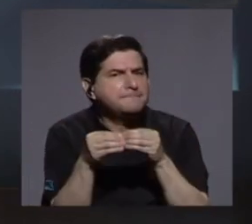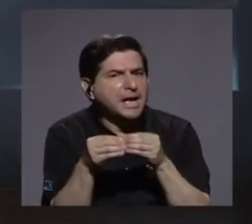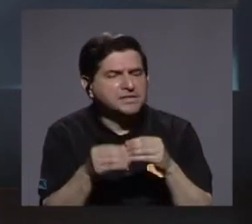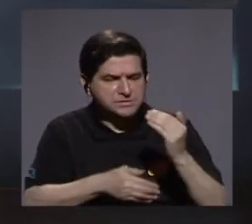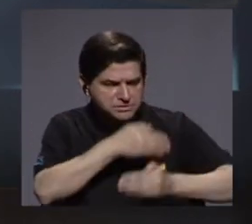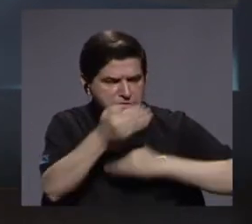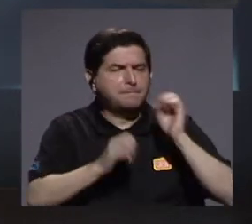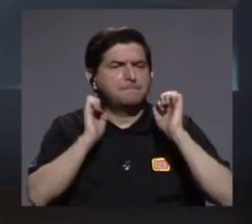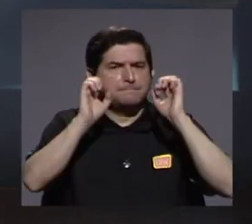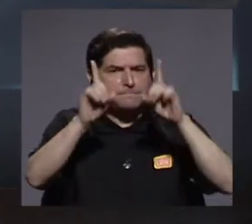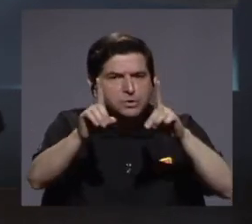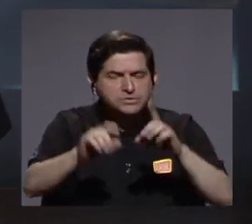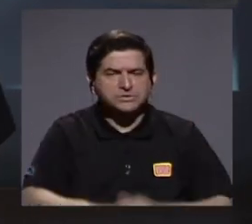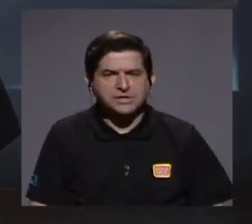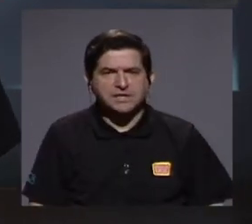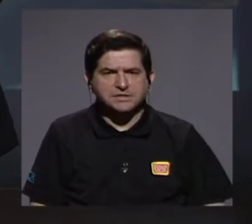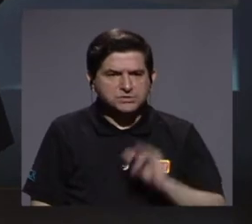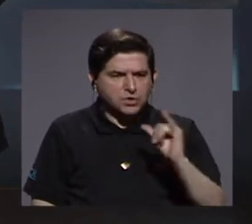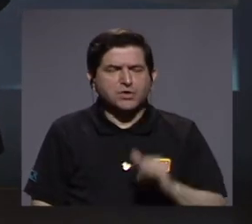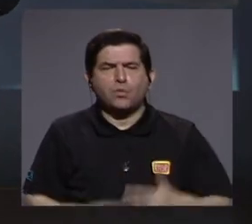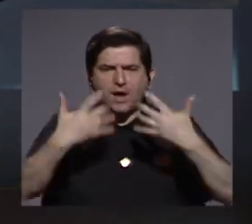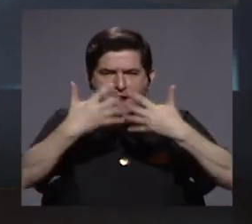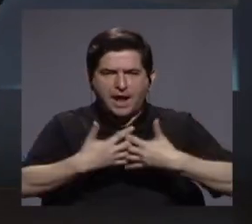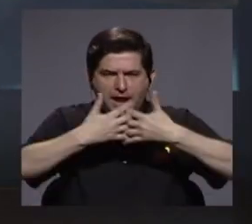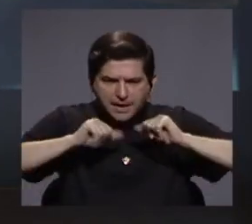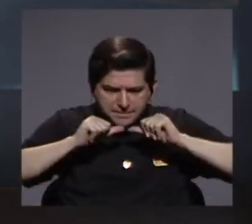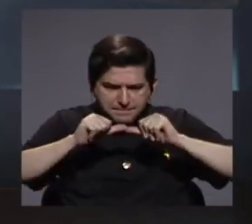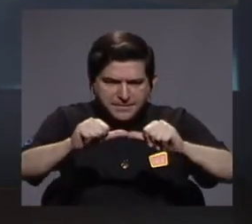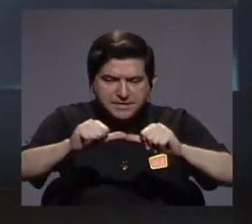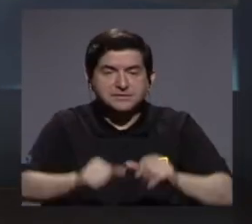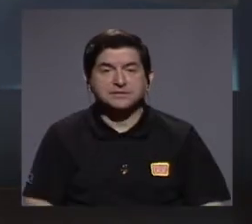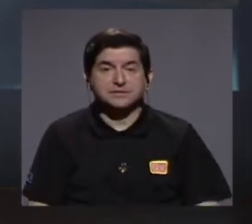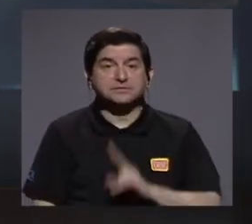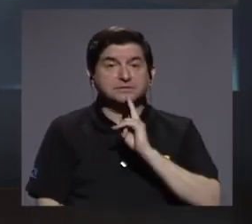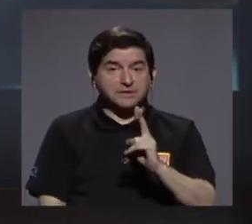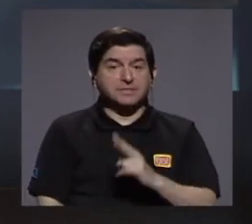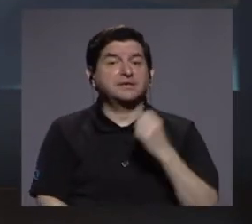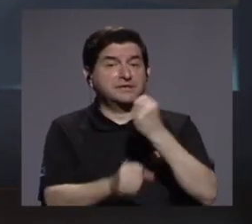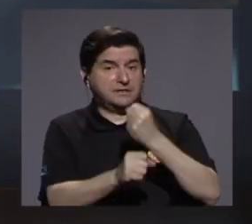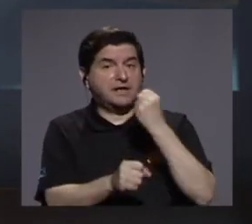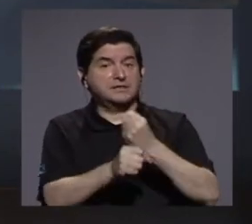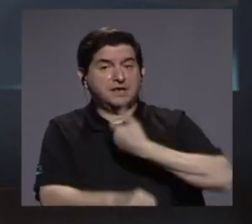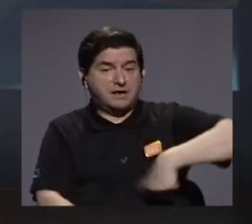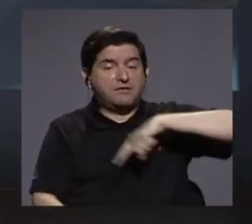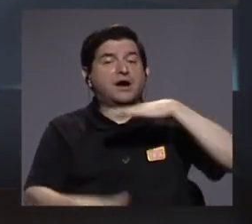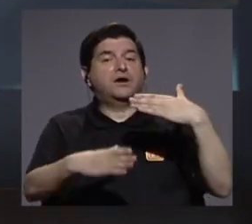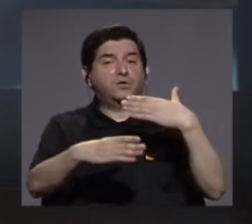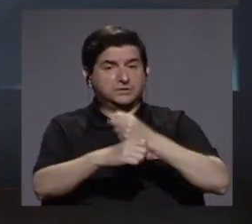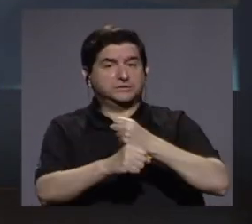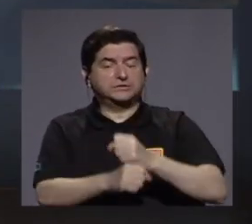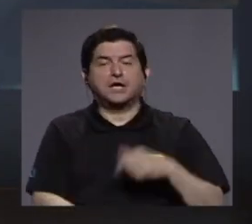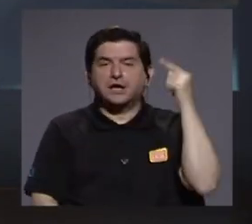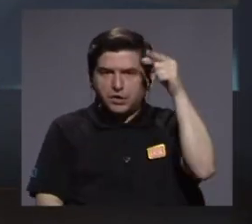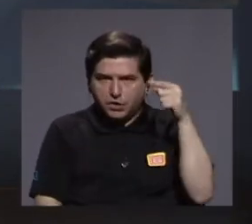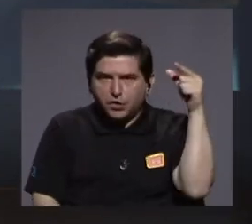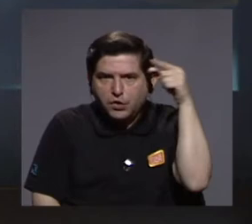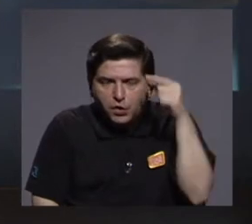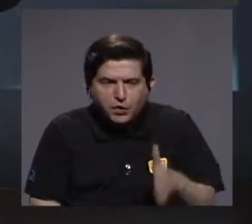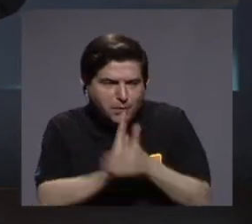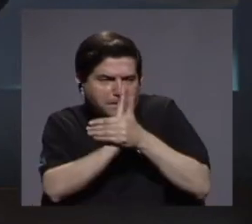lleva al proceso de educación, nos lleva al proceso de gestar empresas y ciertamente ese es un esfuerzo que tenemos que hacer y obviamente